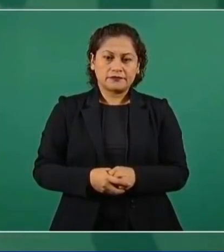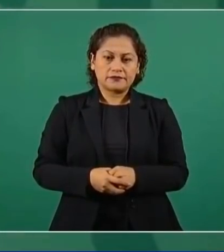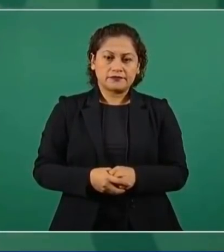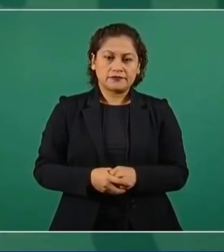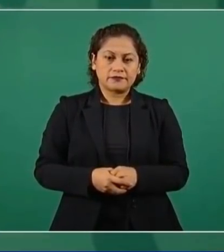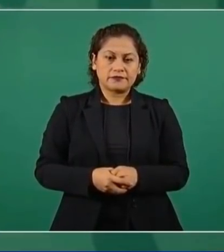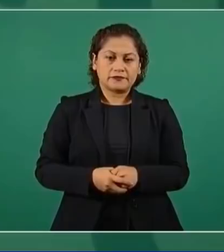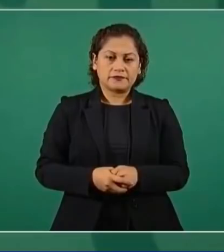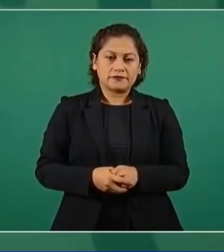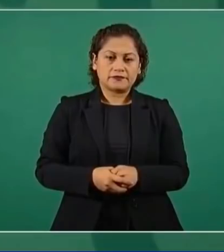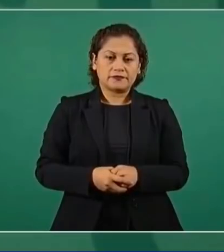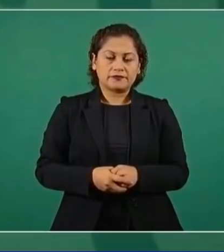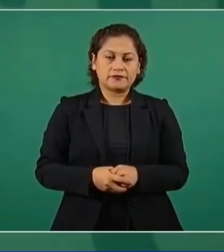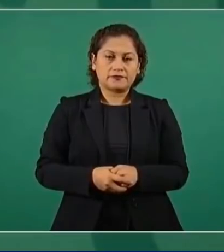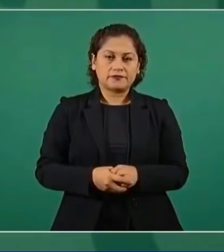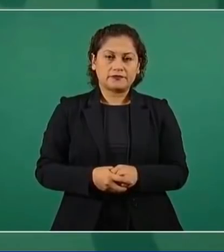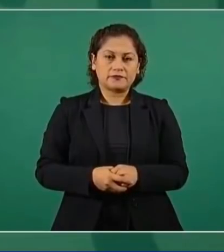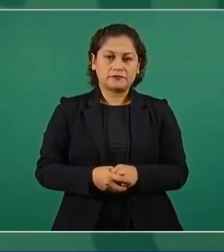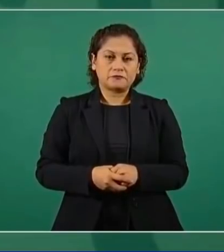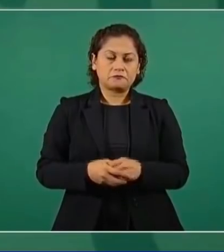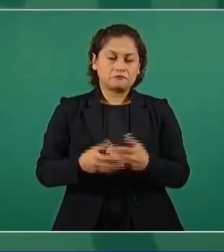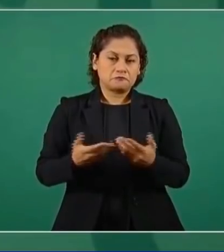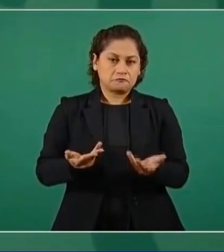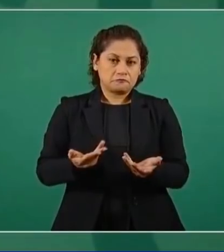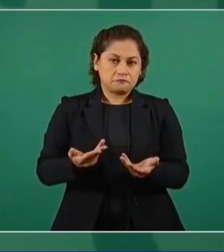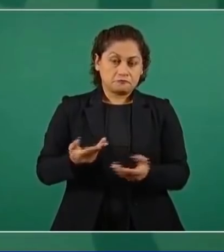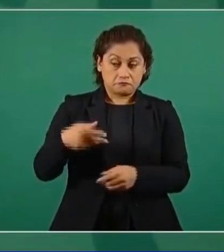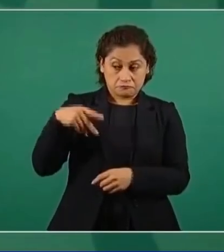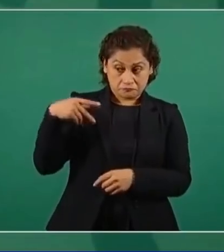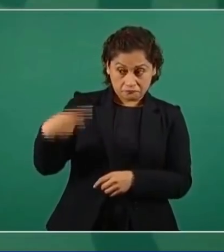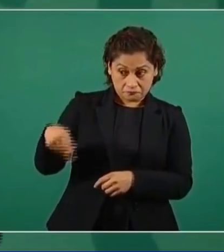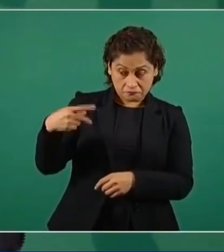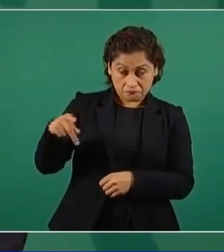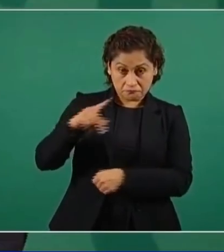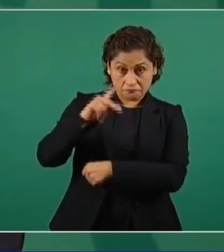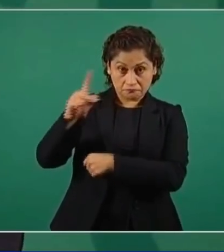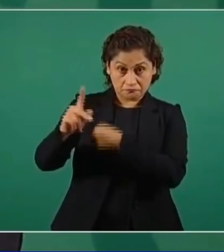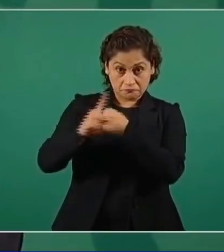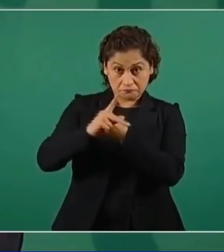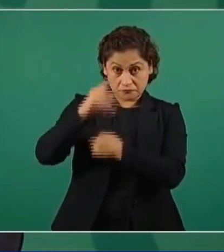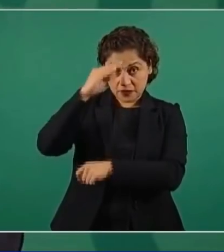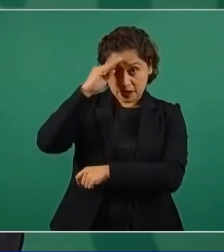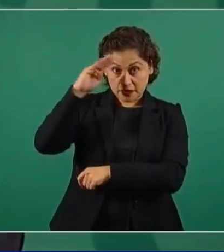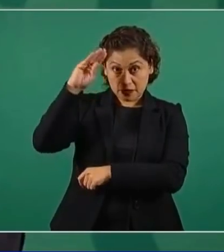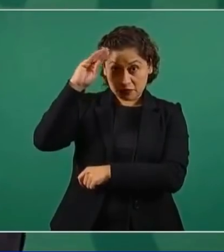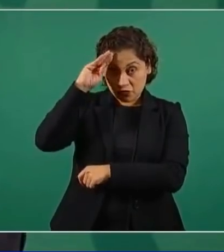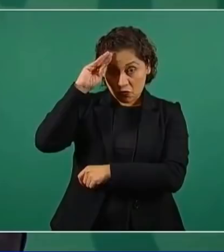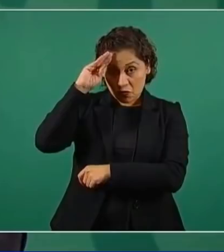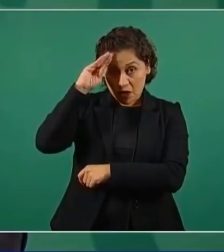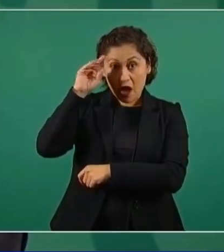también si ellos lo demandan